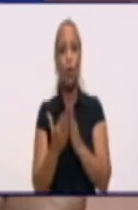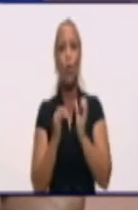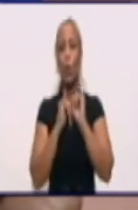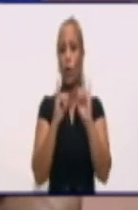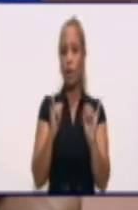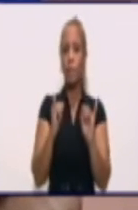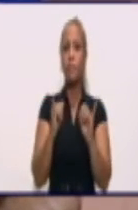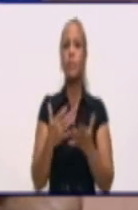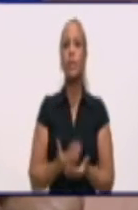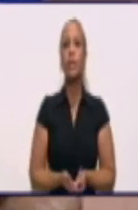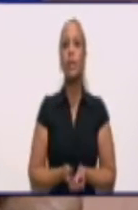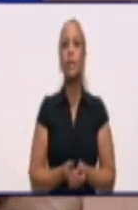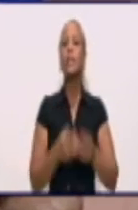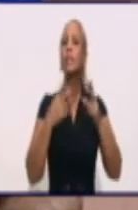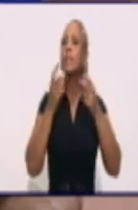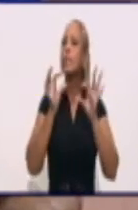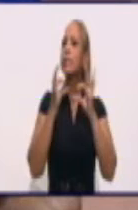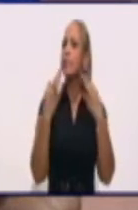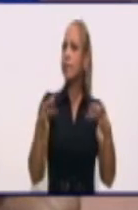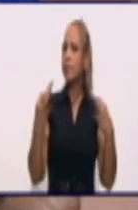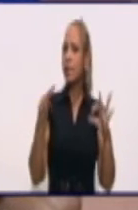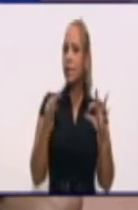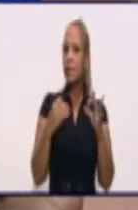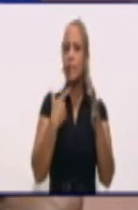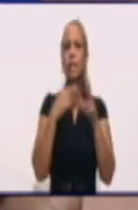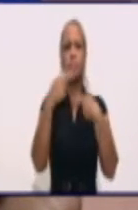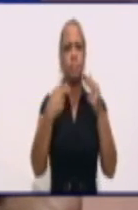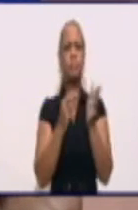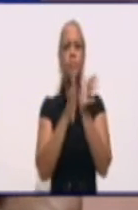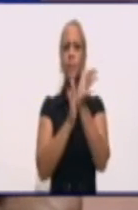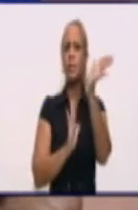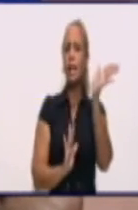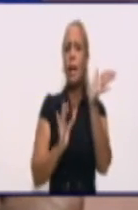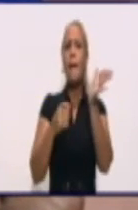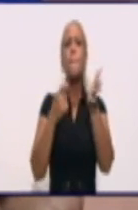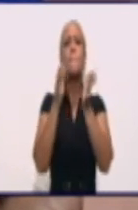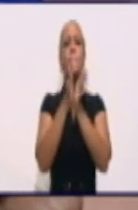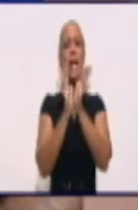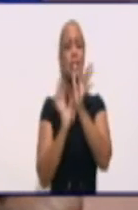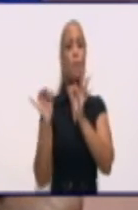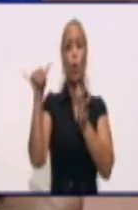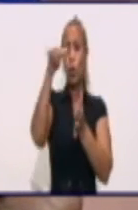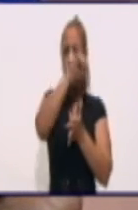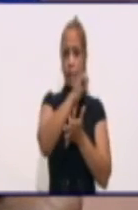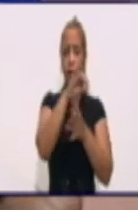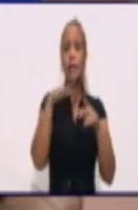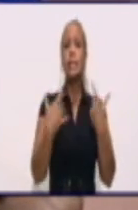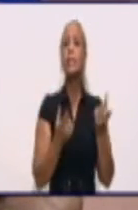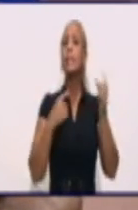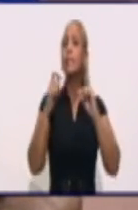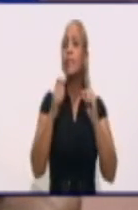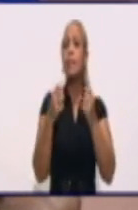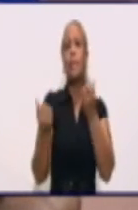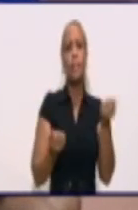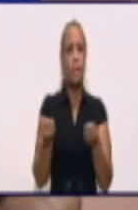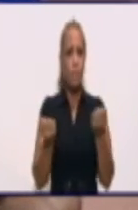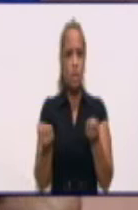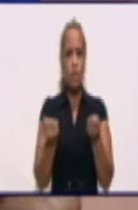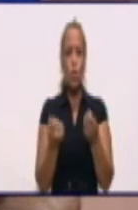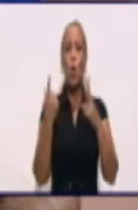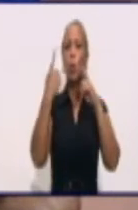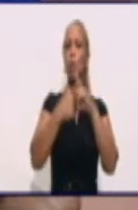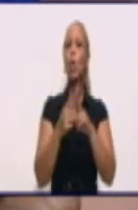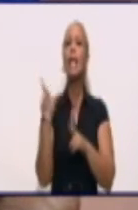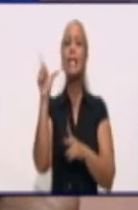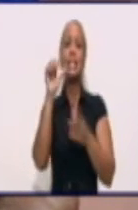la confección de los documentos de identidad, pasaporte, trámites de registros de vehículos, licencia